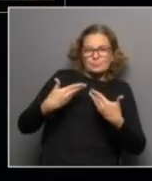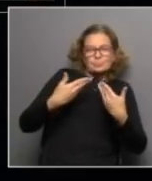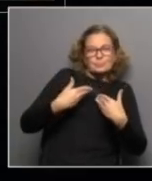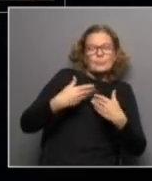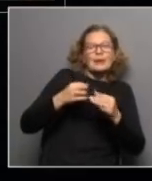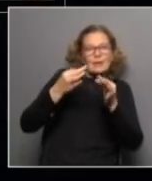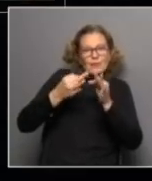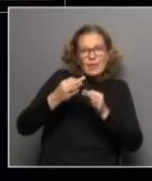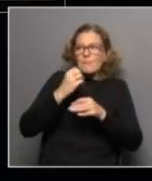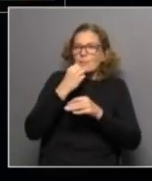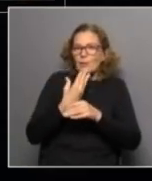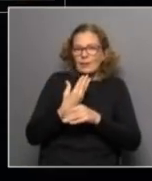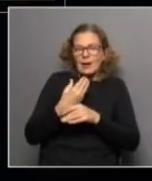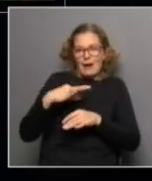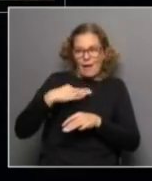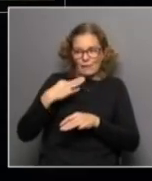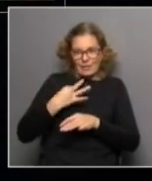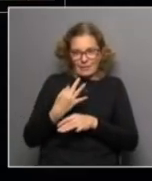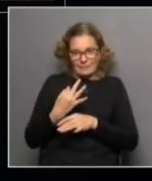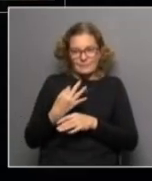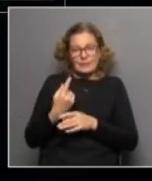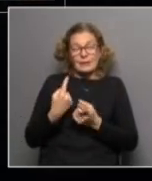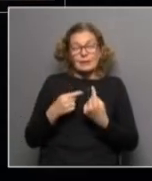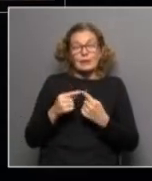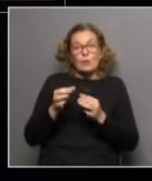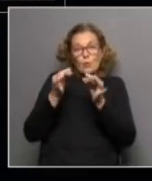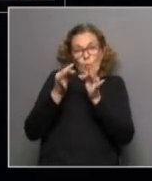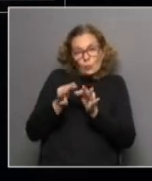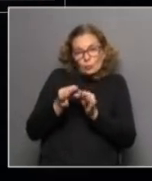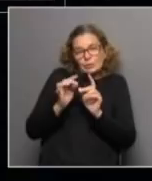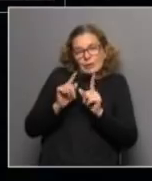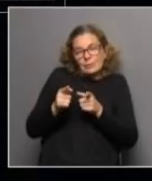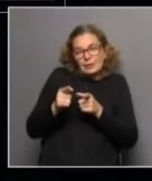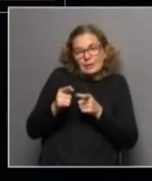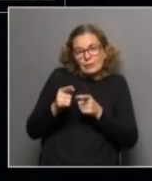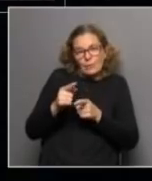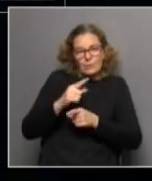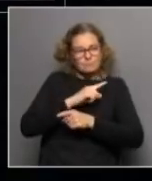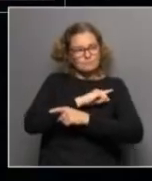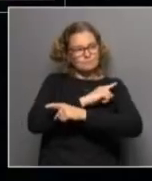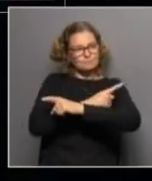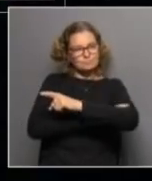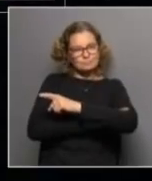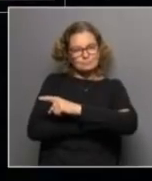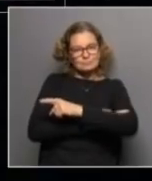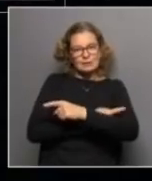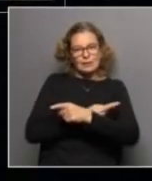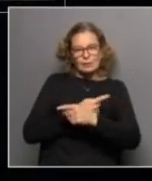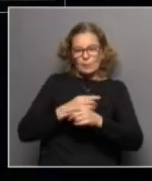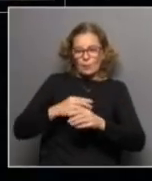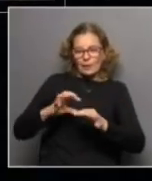realmente mejorar la calidad de vida y justamente esos nutrientes que están vinculados al